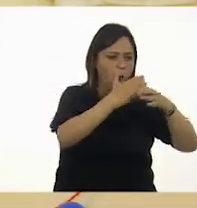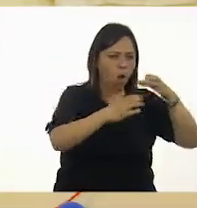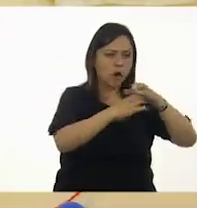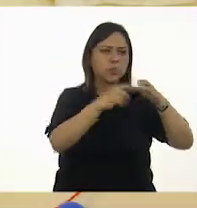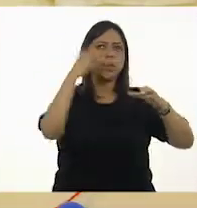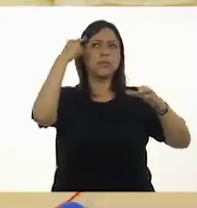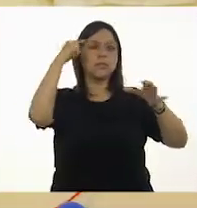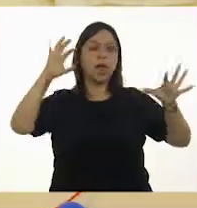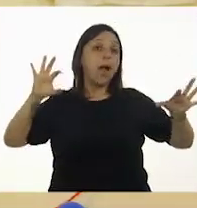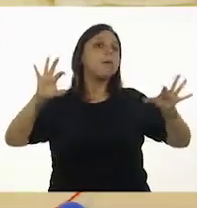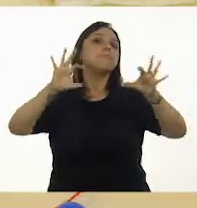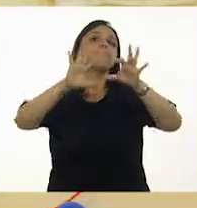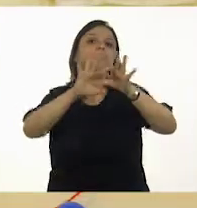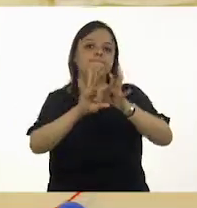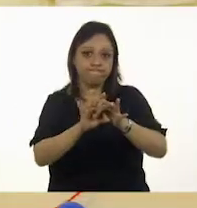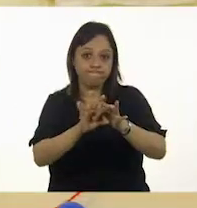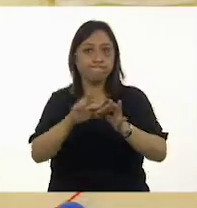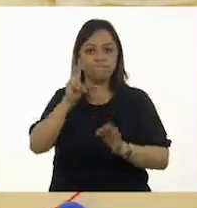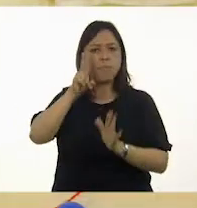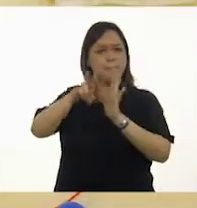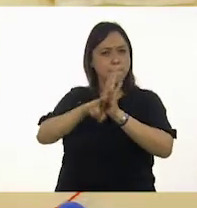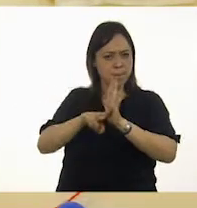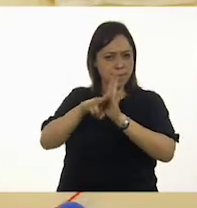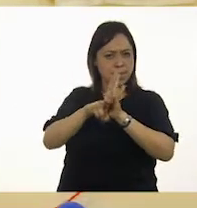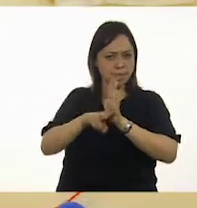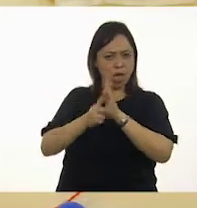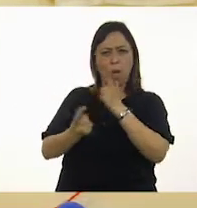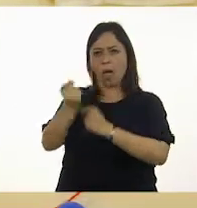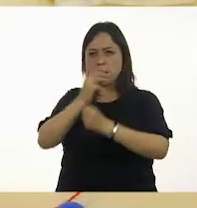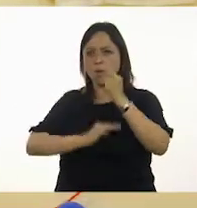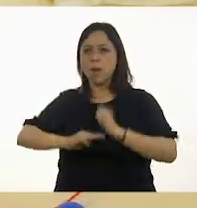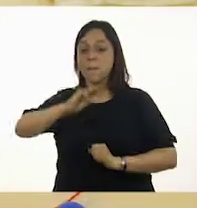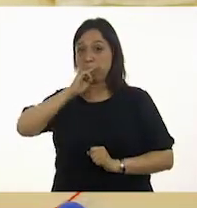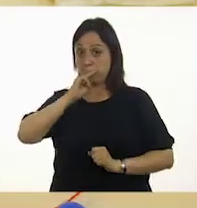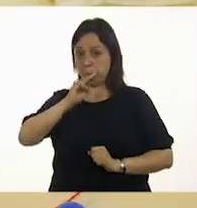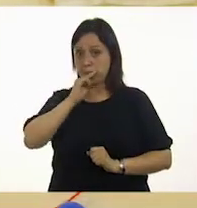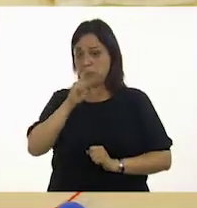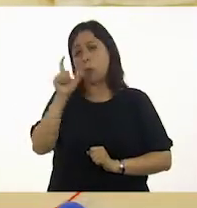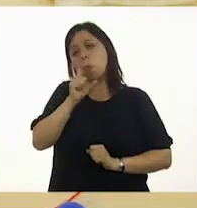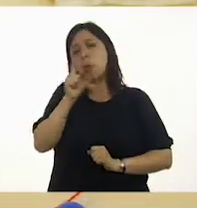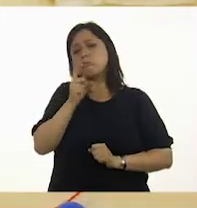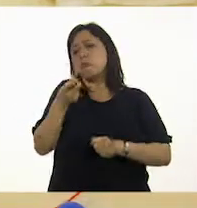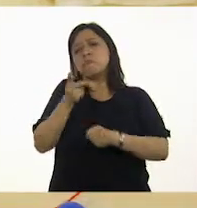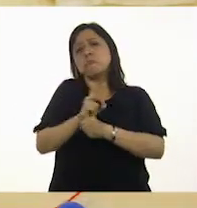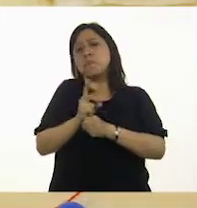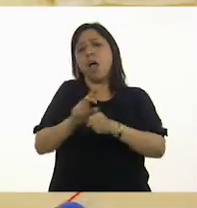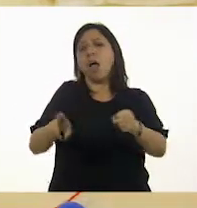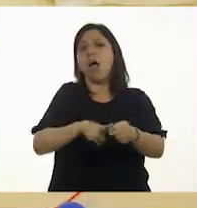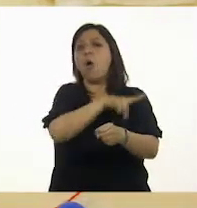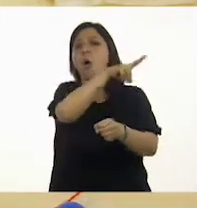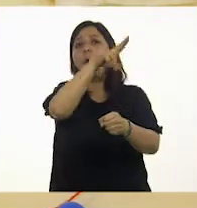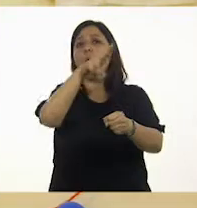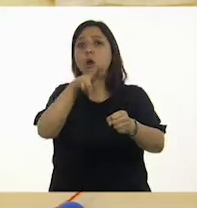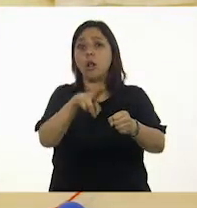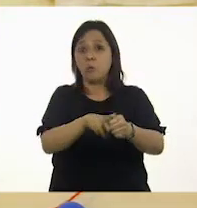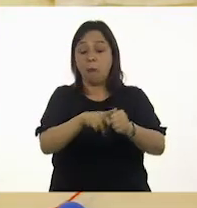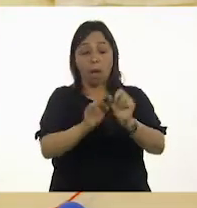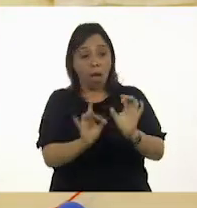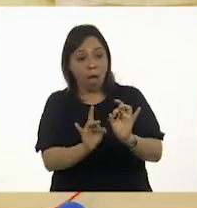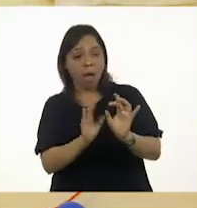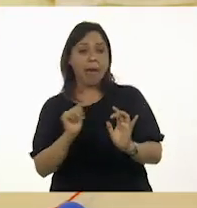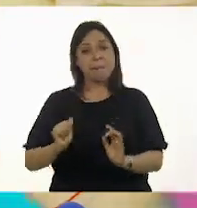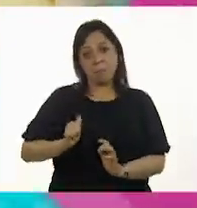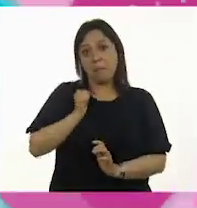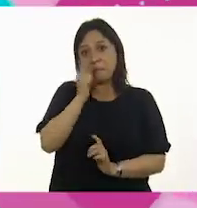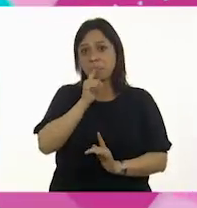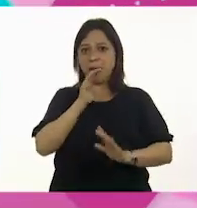parece si vemos los siguientes videos donde madres de familia, en un momento de su rutina diaria, buscan ese espacio de comunicación